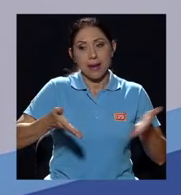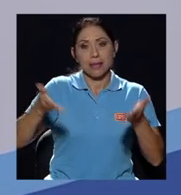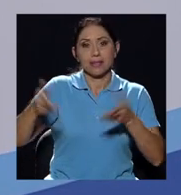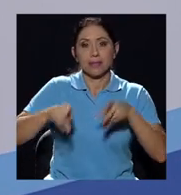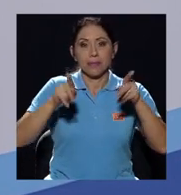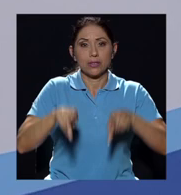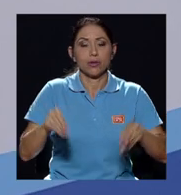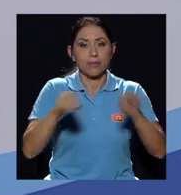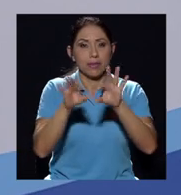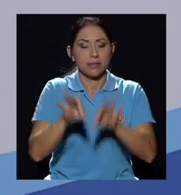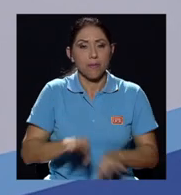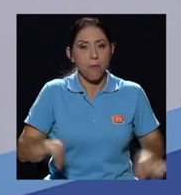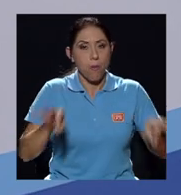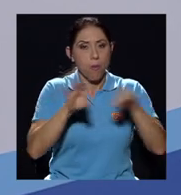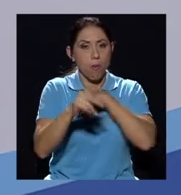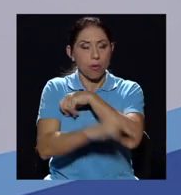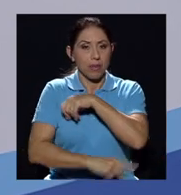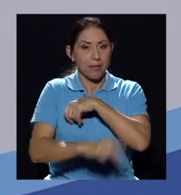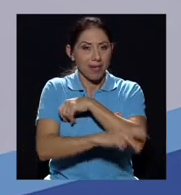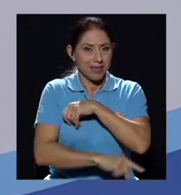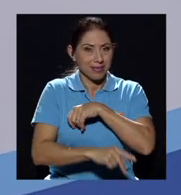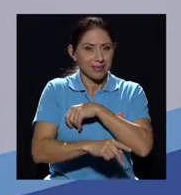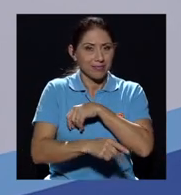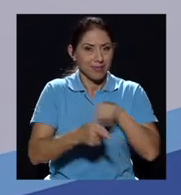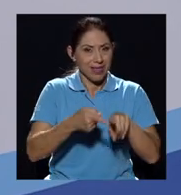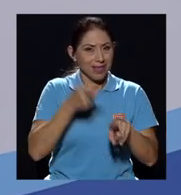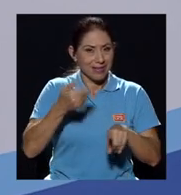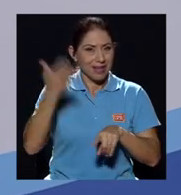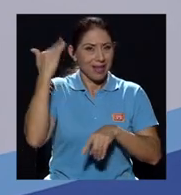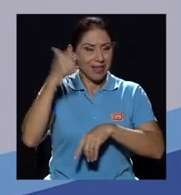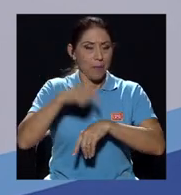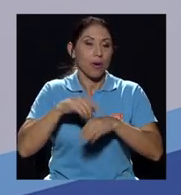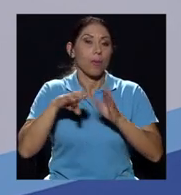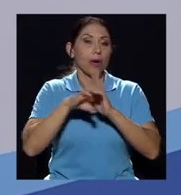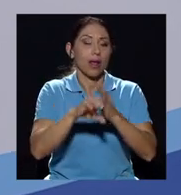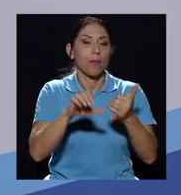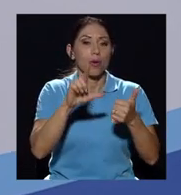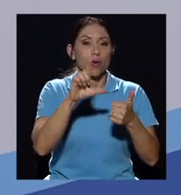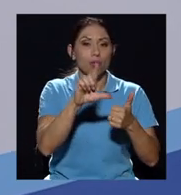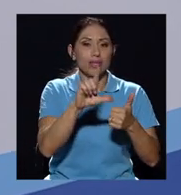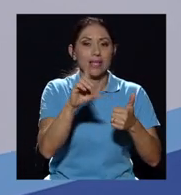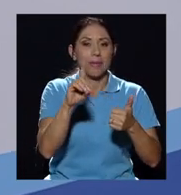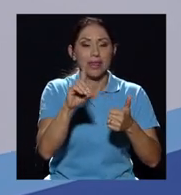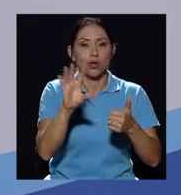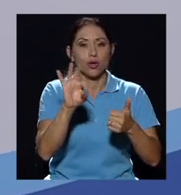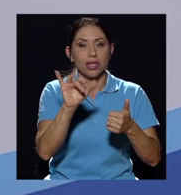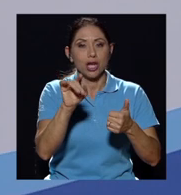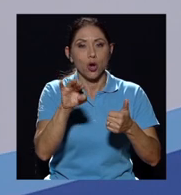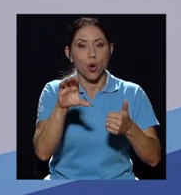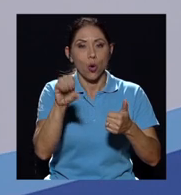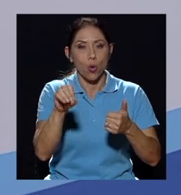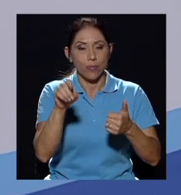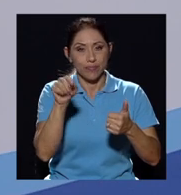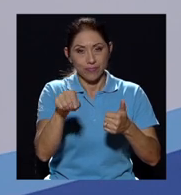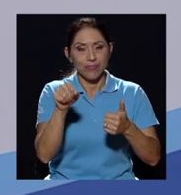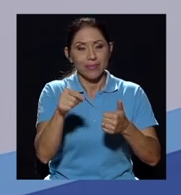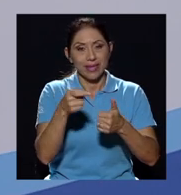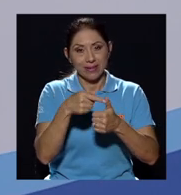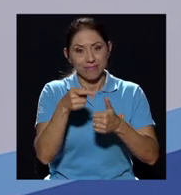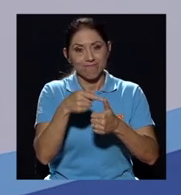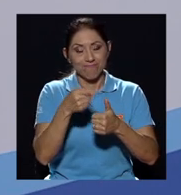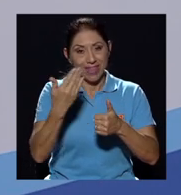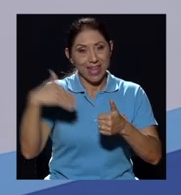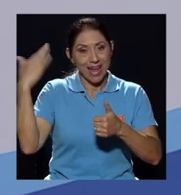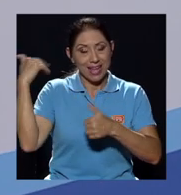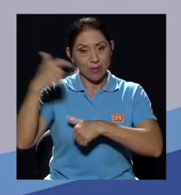relevantes que han tenido el país desde esa época. Me refiero a Luis Demetrio Tinoco, quien ha sido en